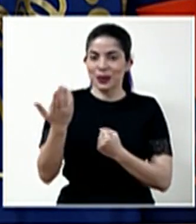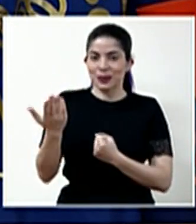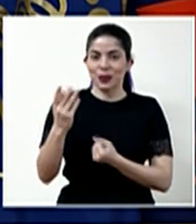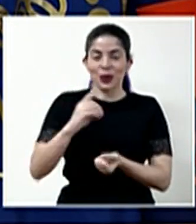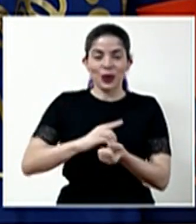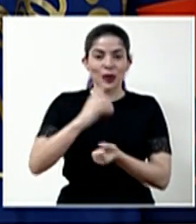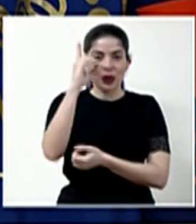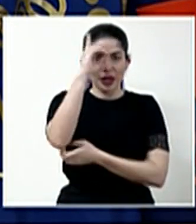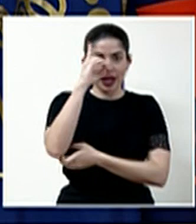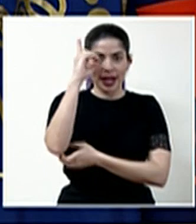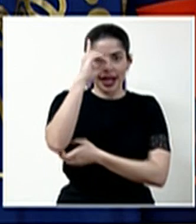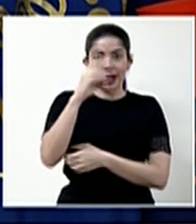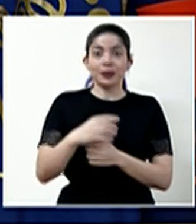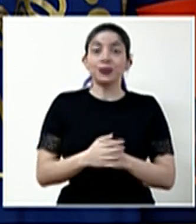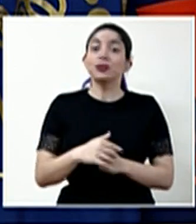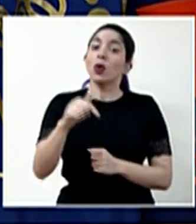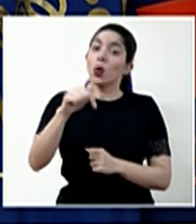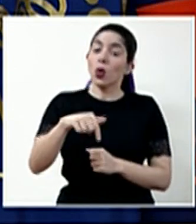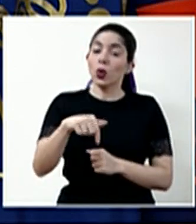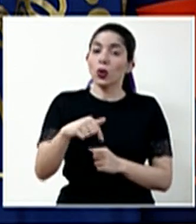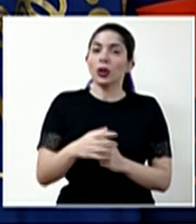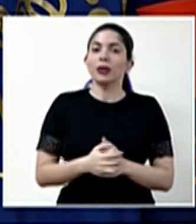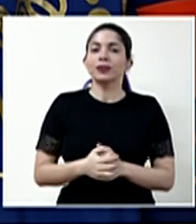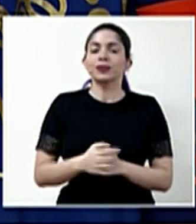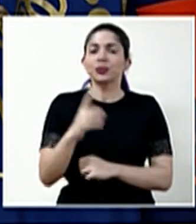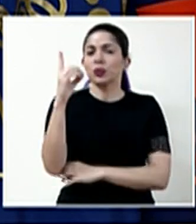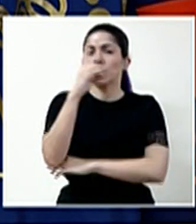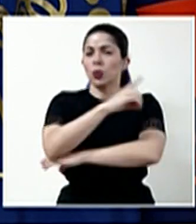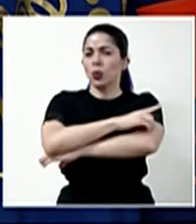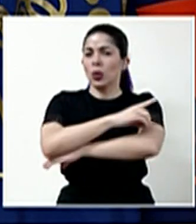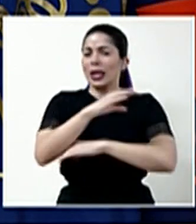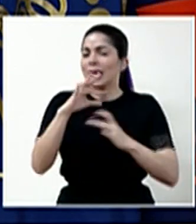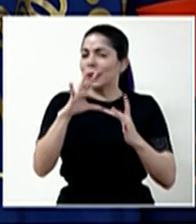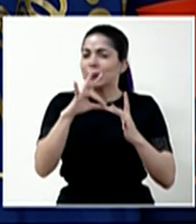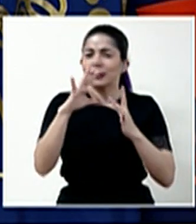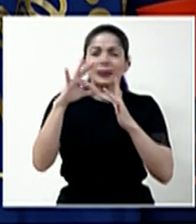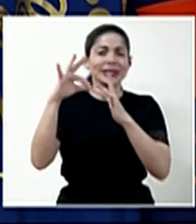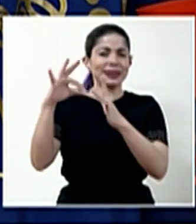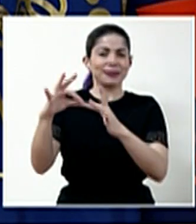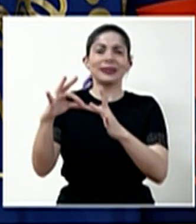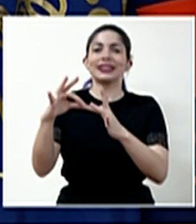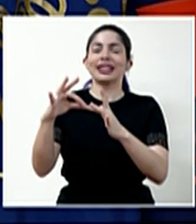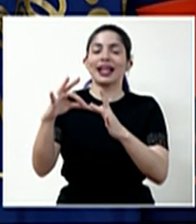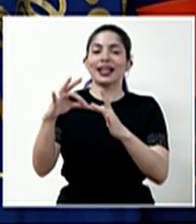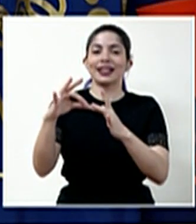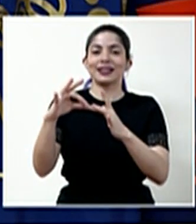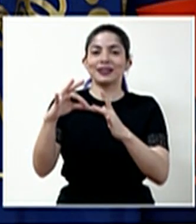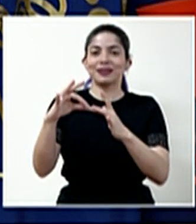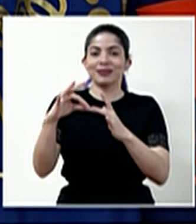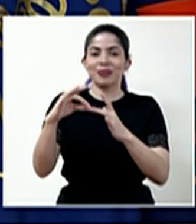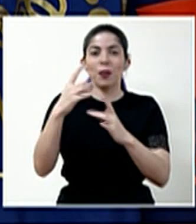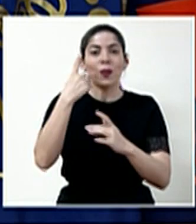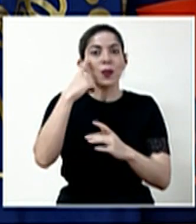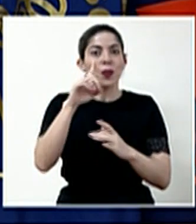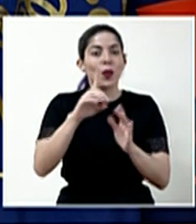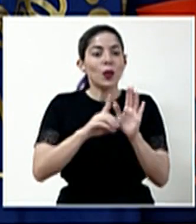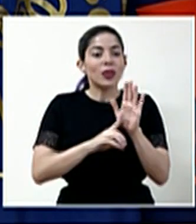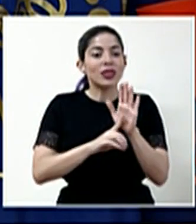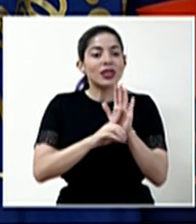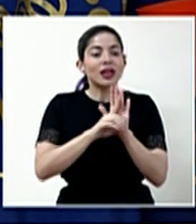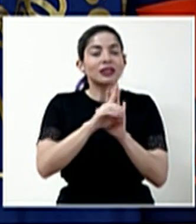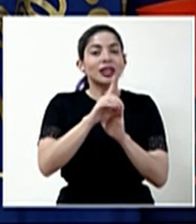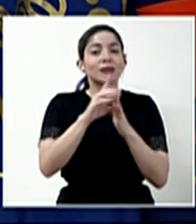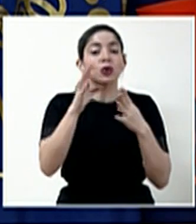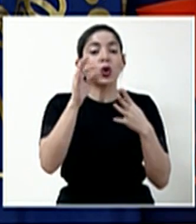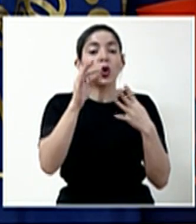Salas. Hoy es un día muy especial en el desarrollo de